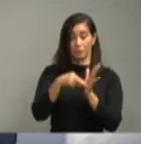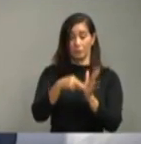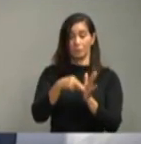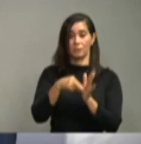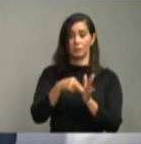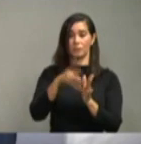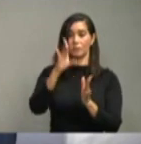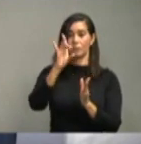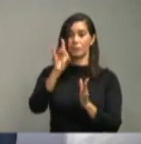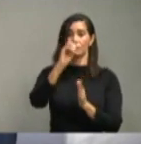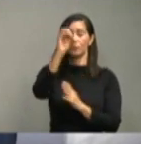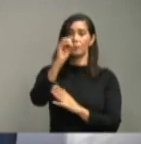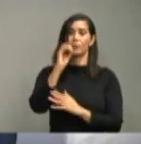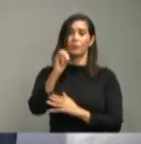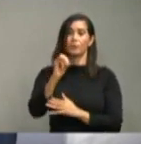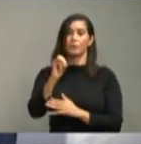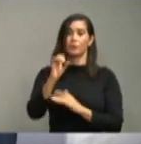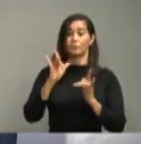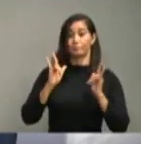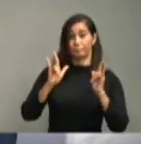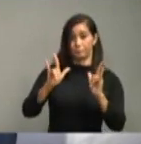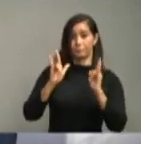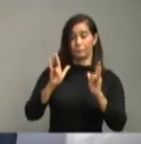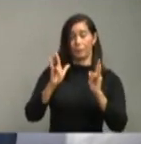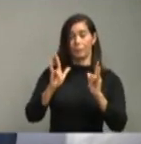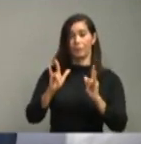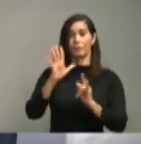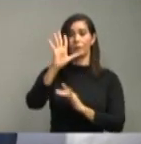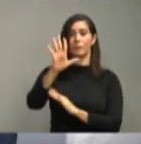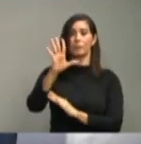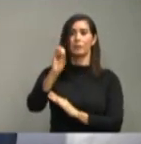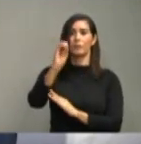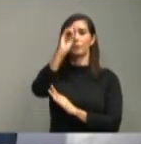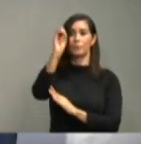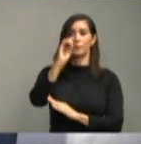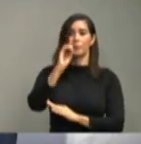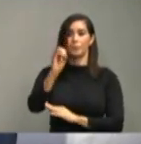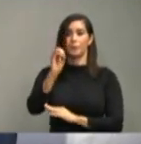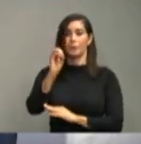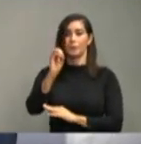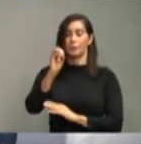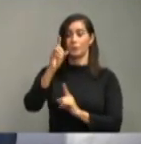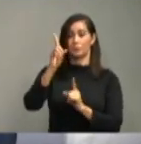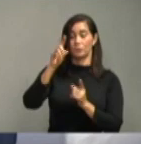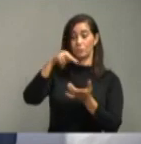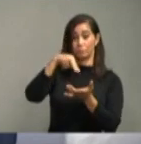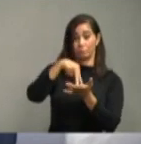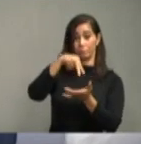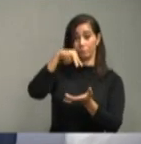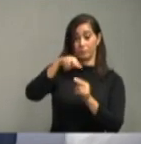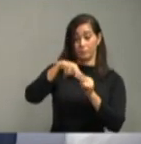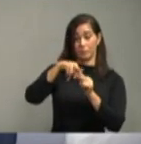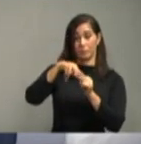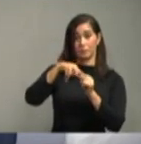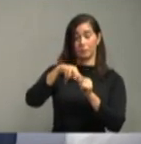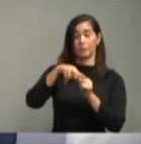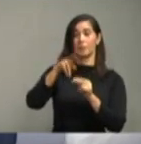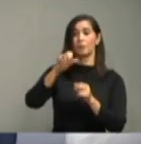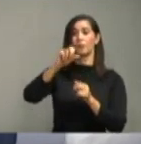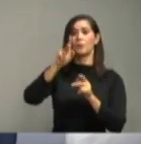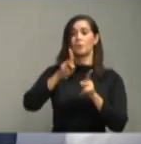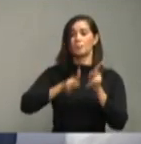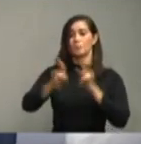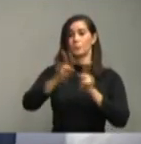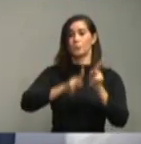el 8% a Santiago, 5% a Hermanas Miraval, 4% a Puerto